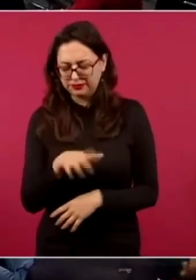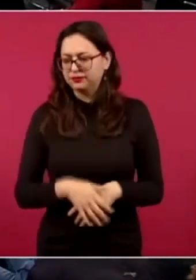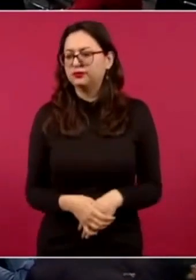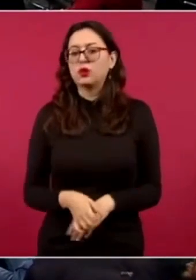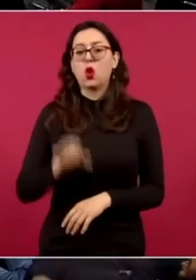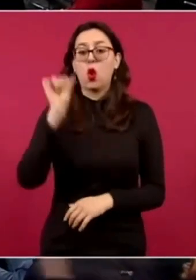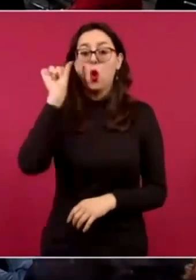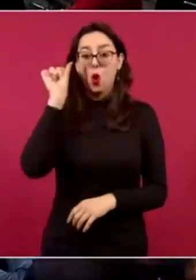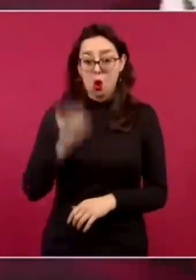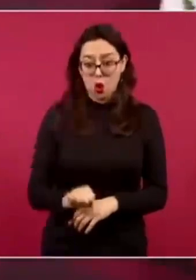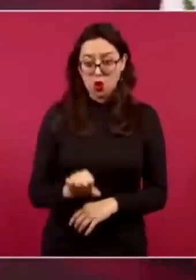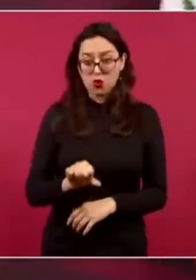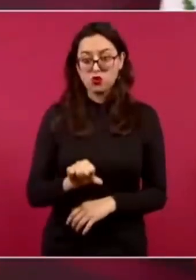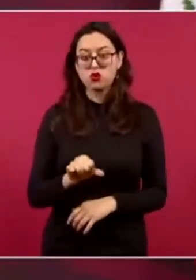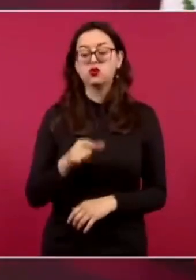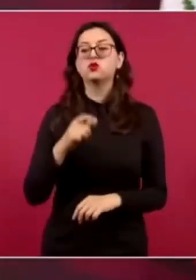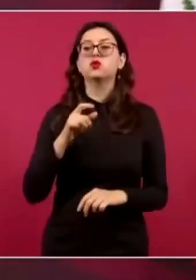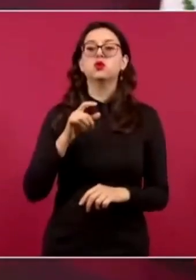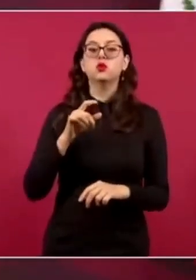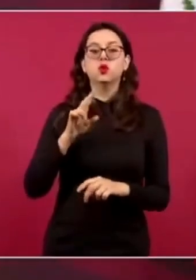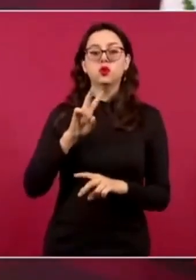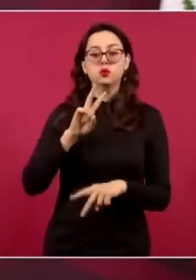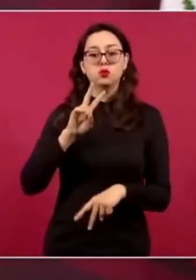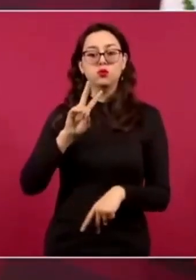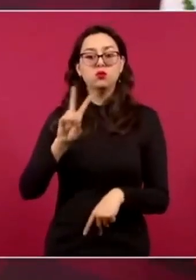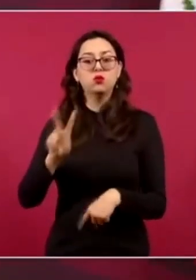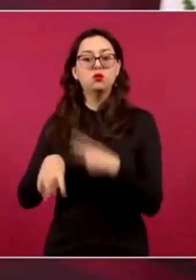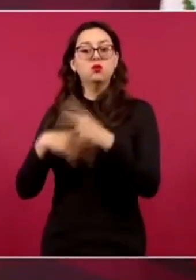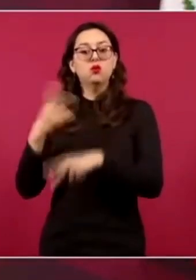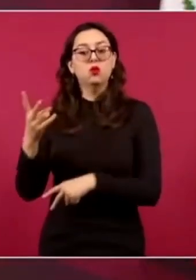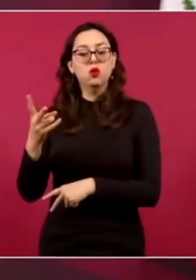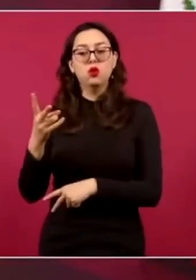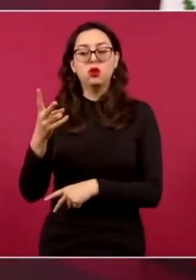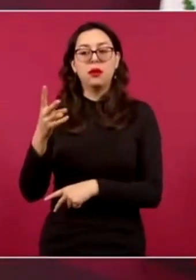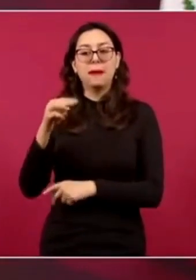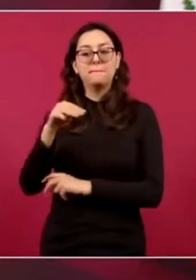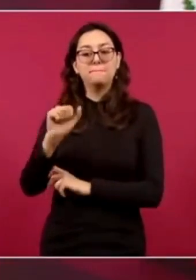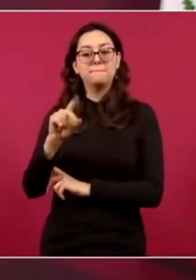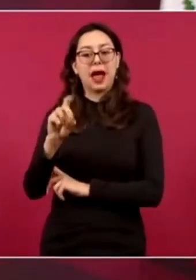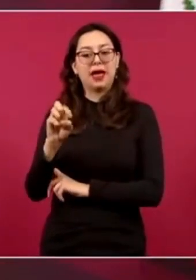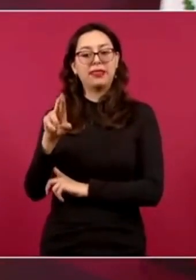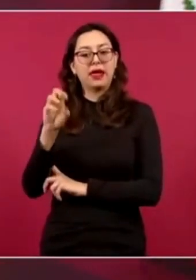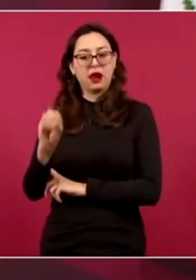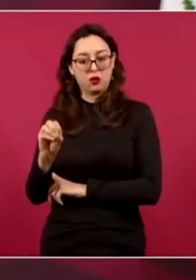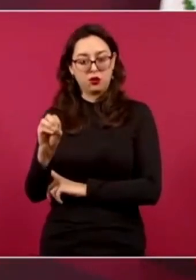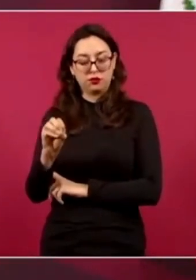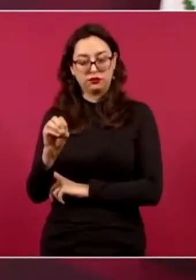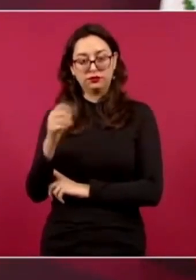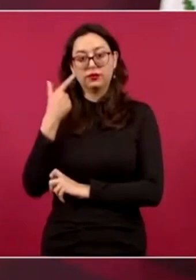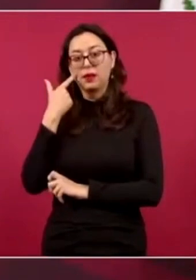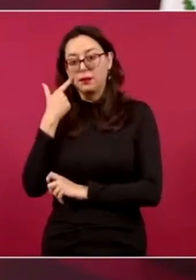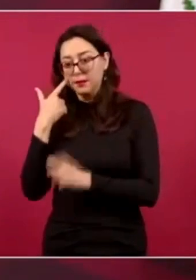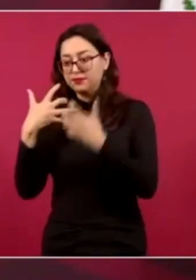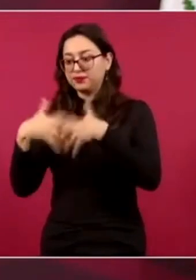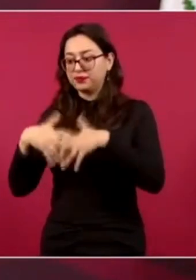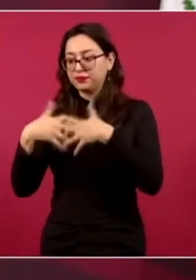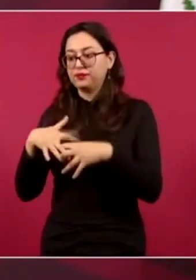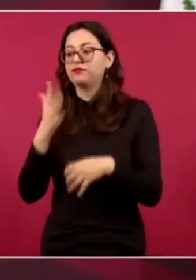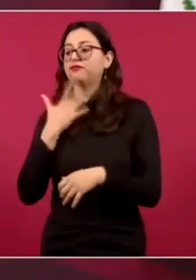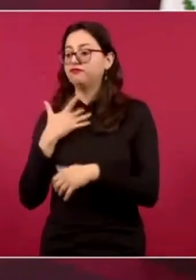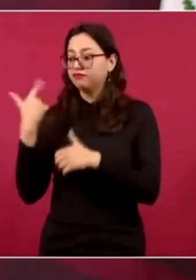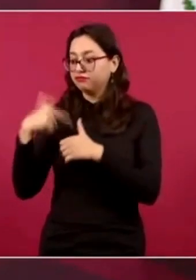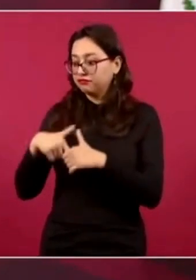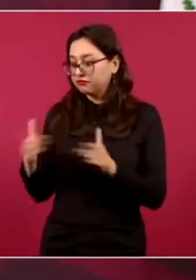Porque voy a todas las refinerías cada dos, tres meses a ver esto.